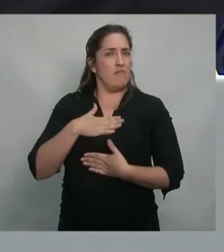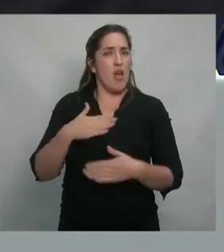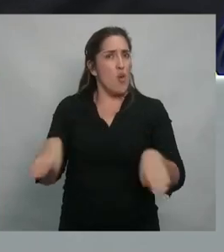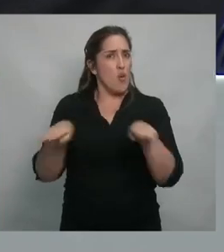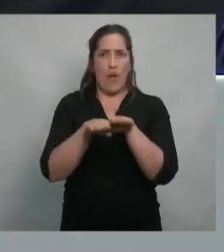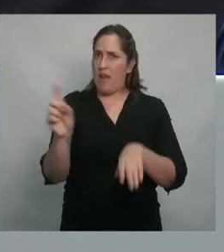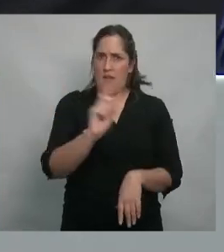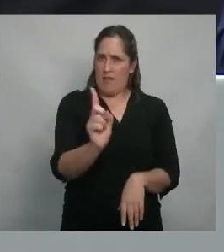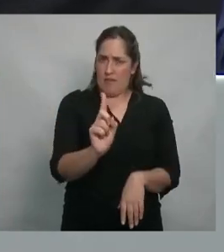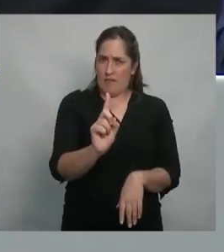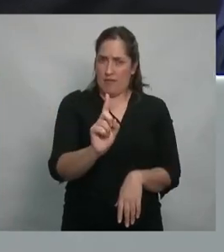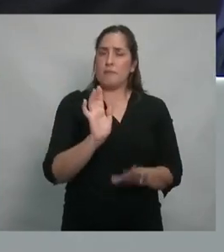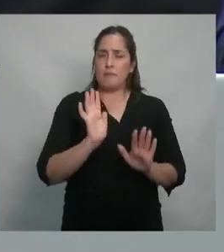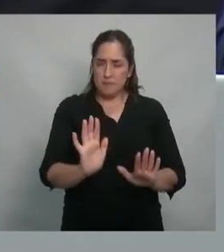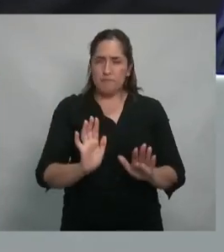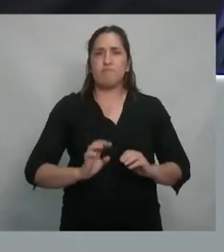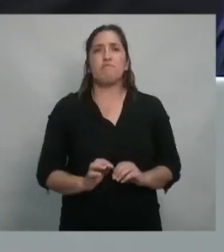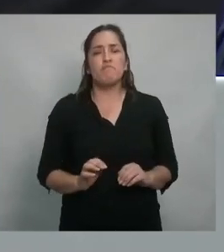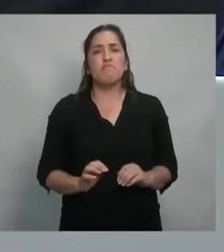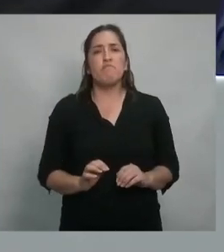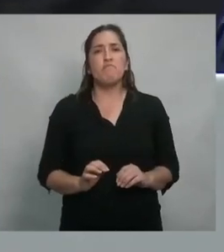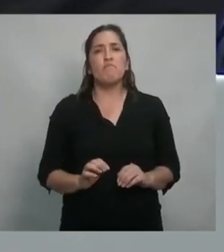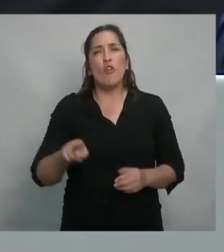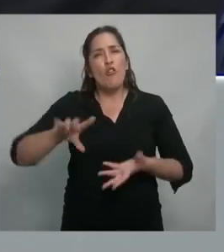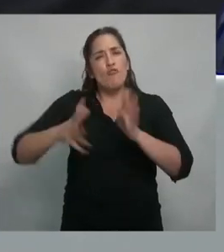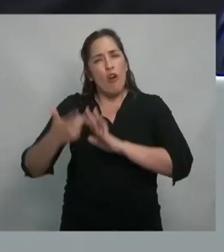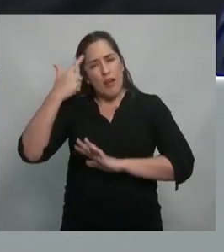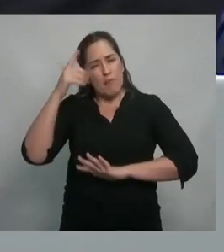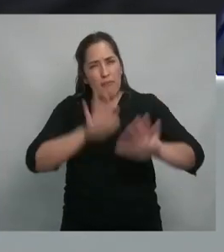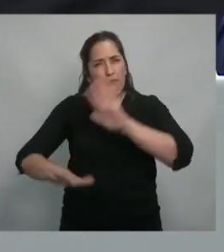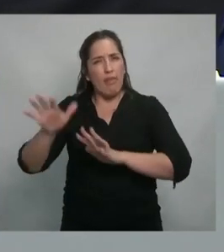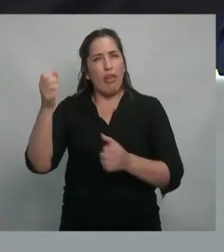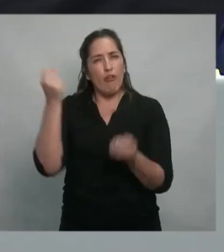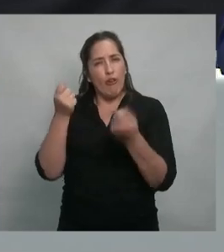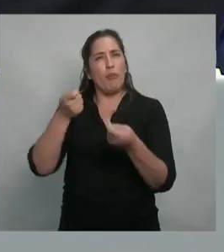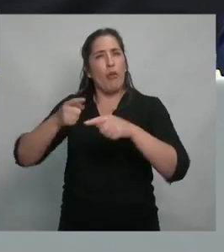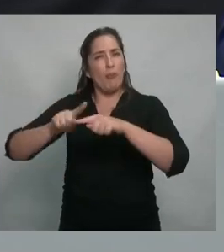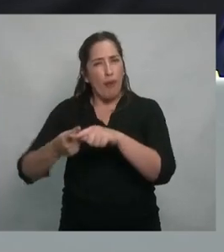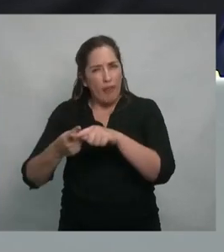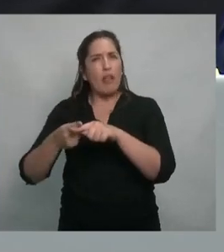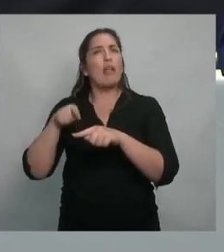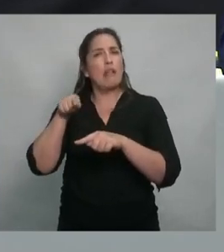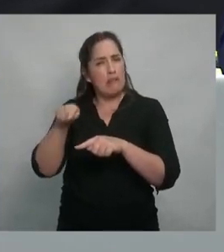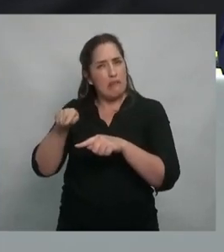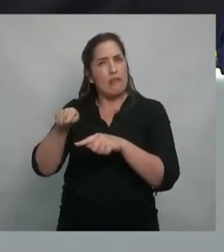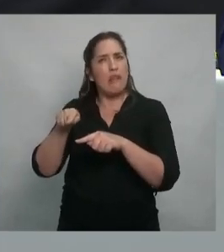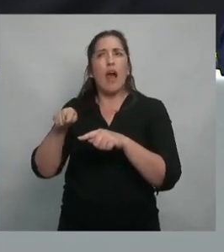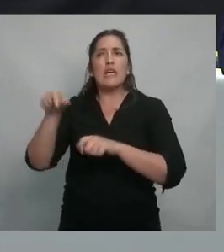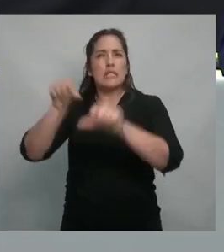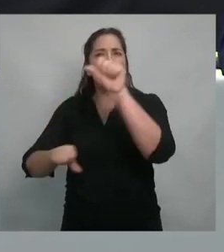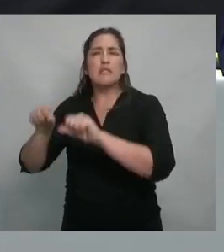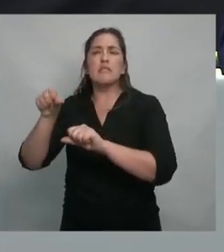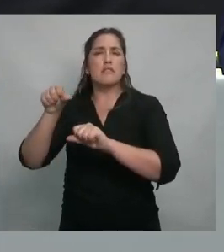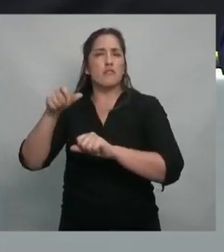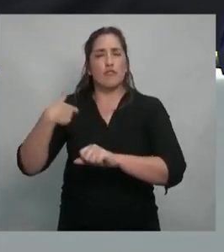El neoliberalismo no solamente trabaja con economistas o con cientistas